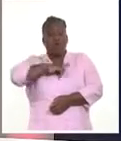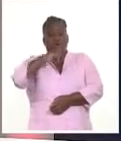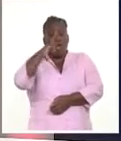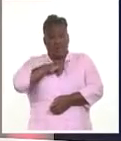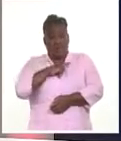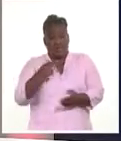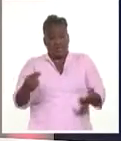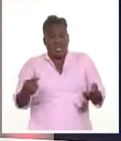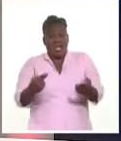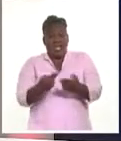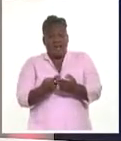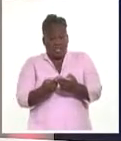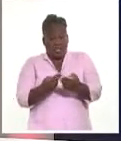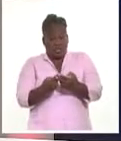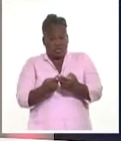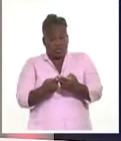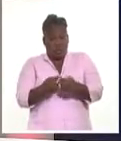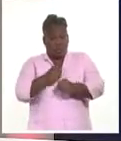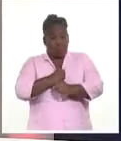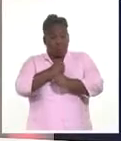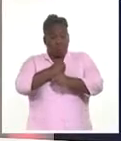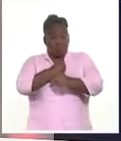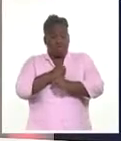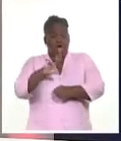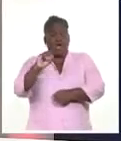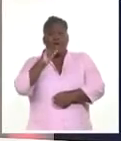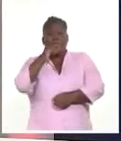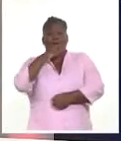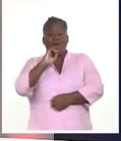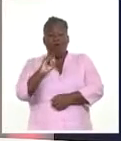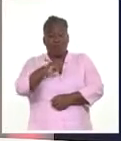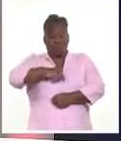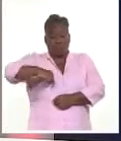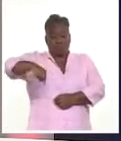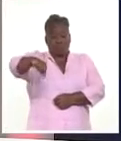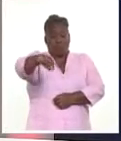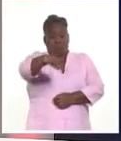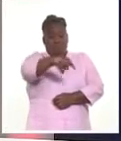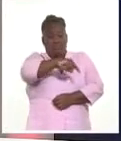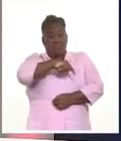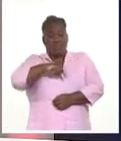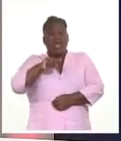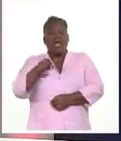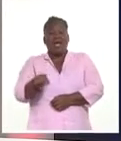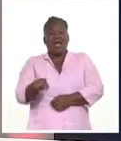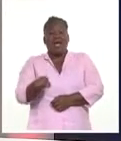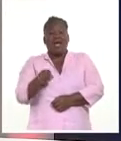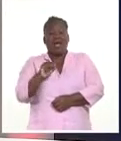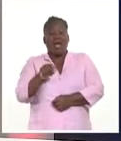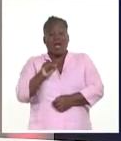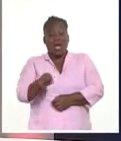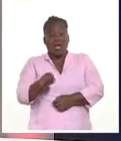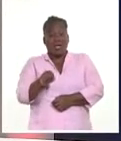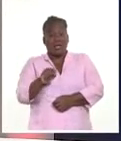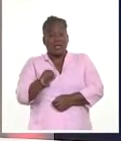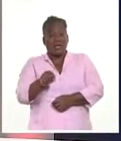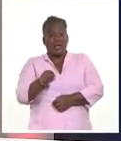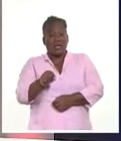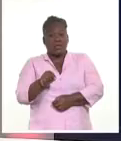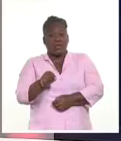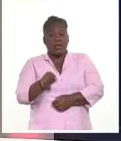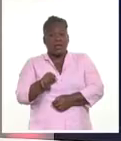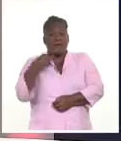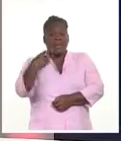rodeo que se efectúa en la Feria Internacional Agroindustrial Alimentaria FIAGROP 2022, sucedió un lamentable hecho de